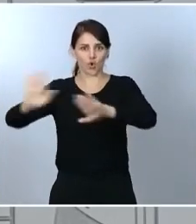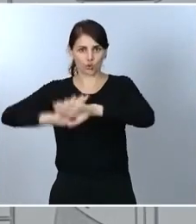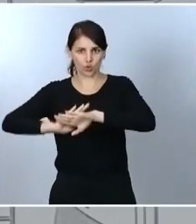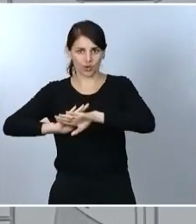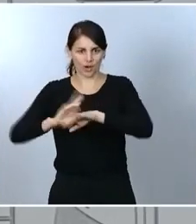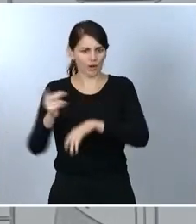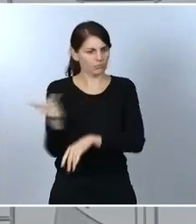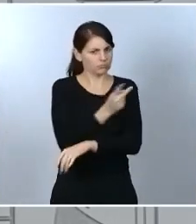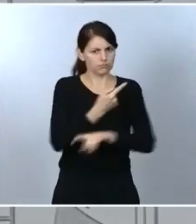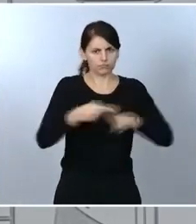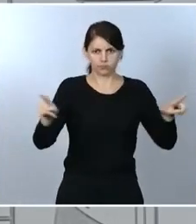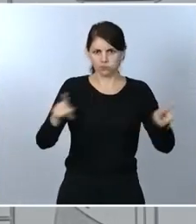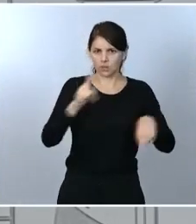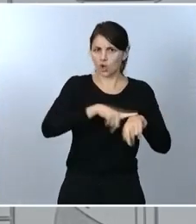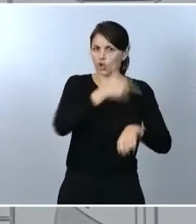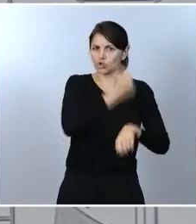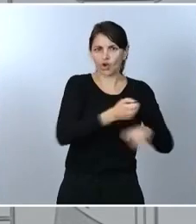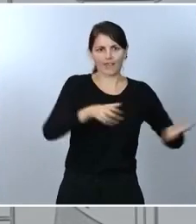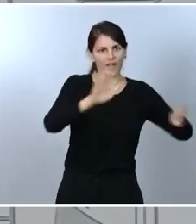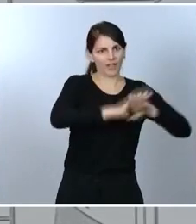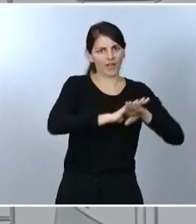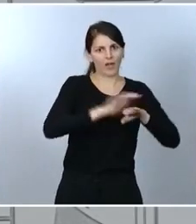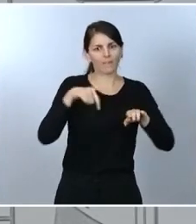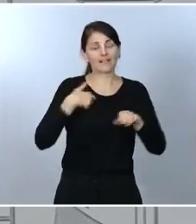digamos, significados en la mente de todos.